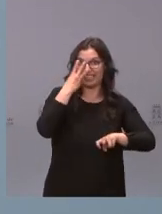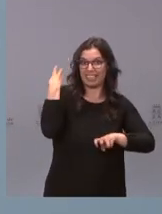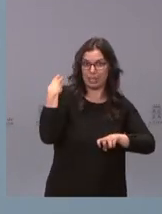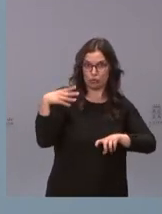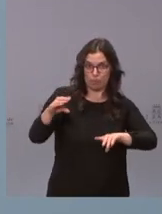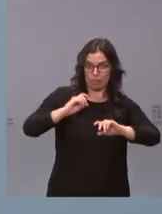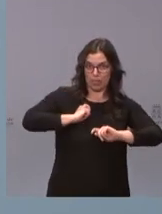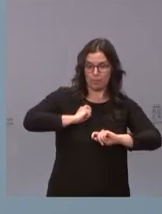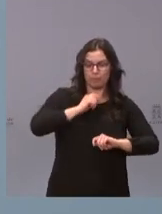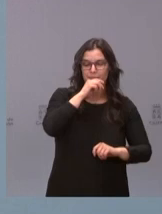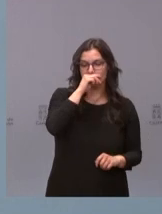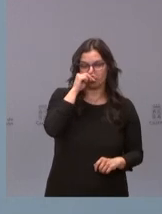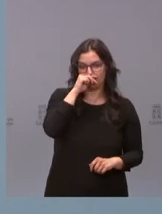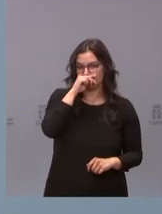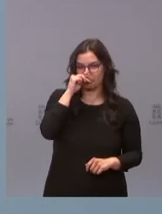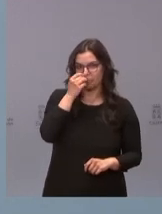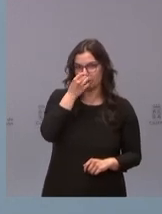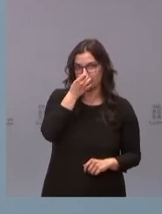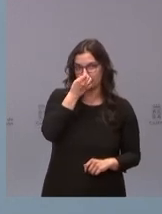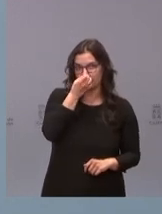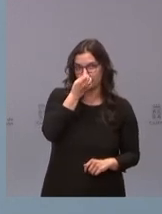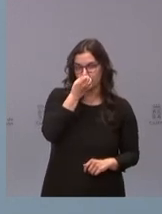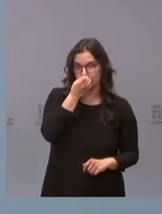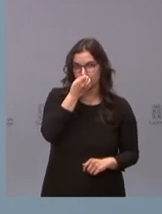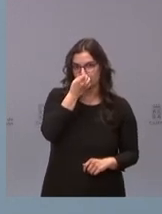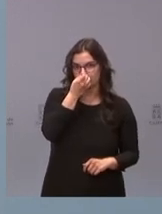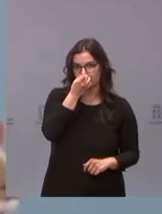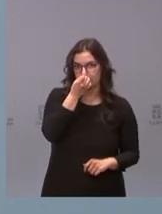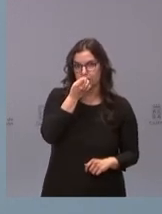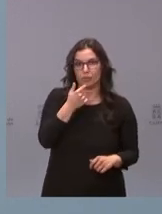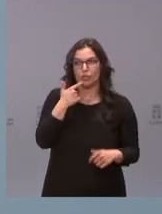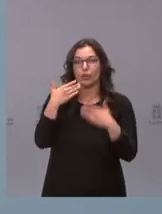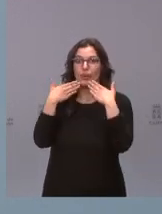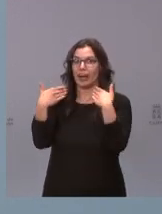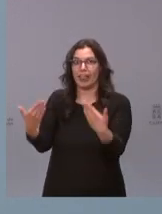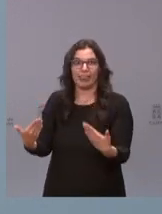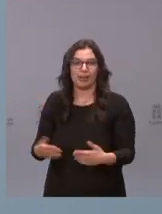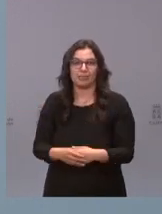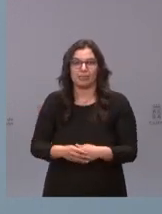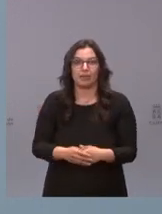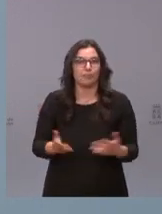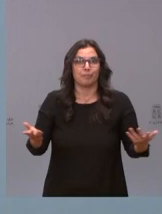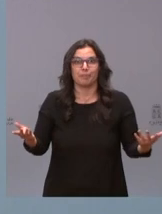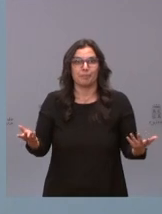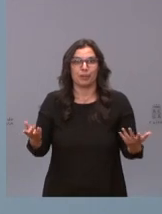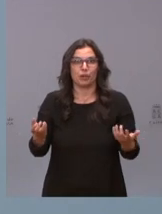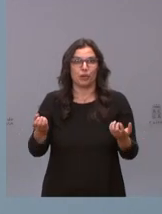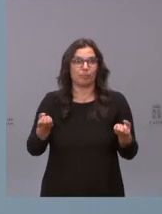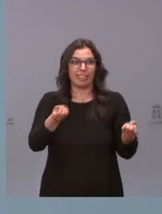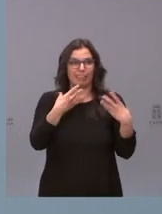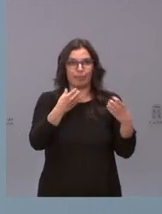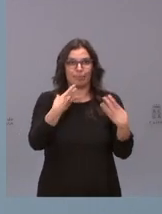un fármaco contra estos tumores le hubiera dicho muchísimas gracias pero no tenemos la información